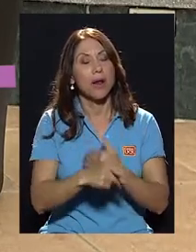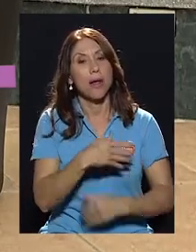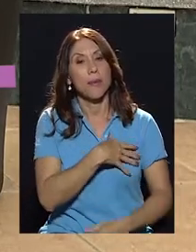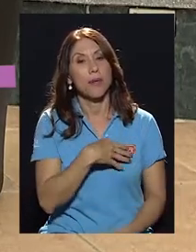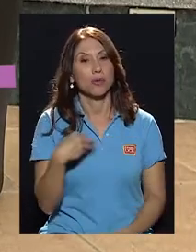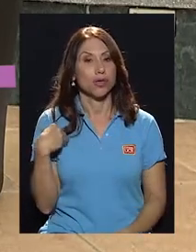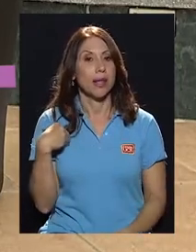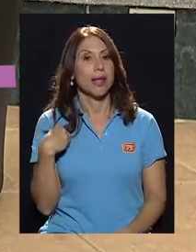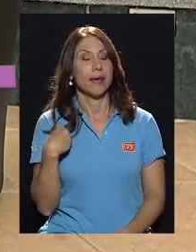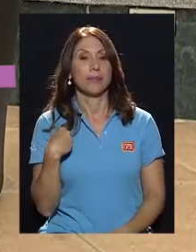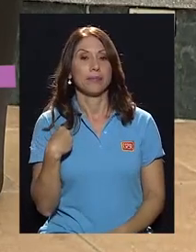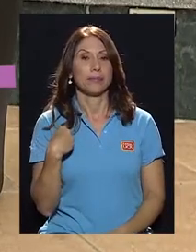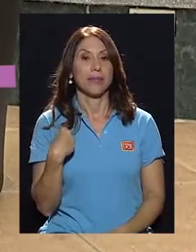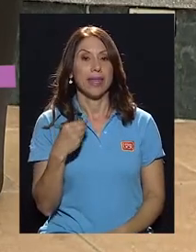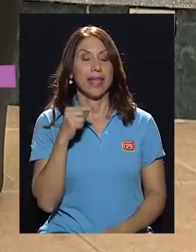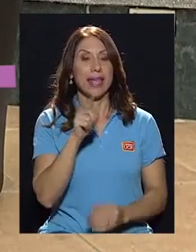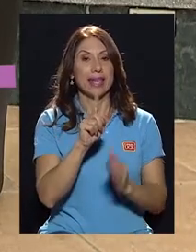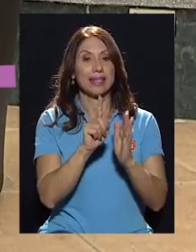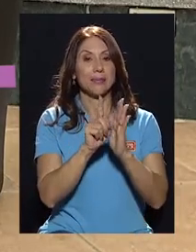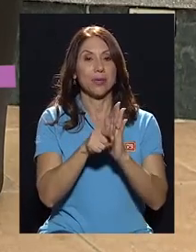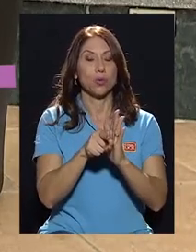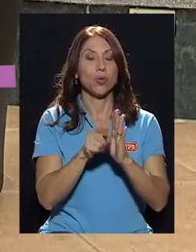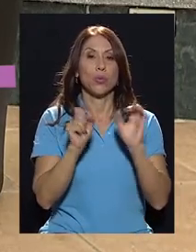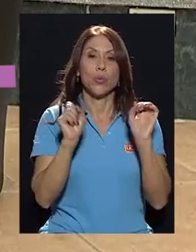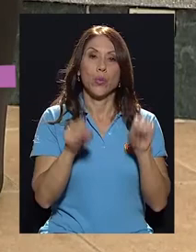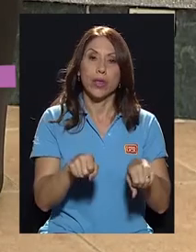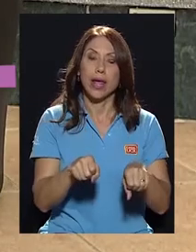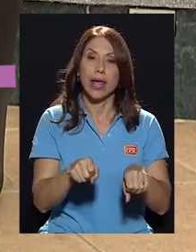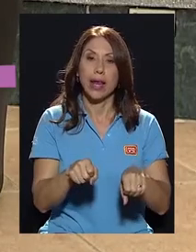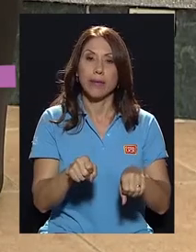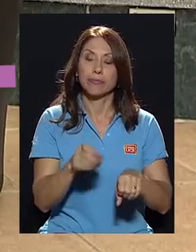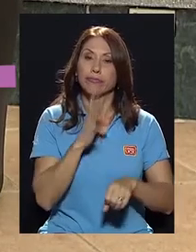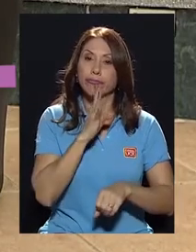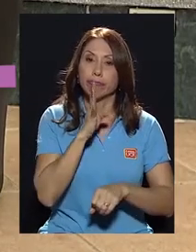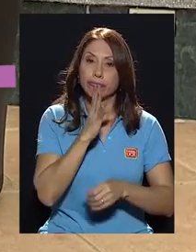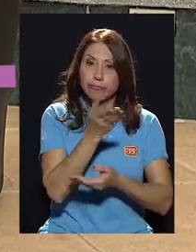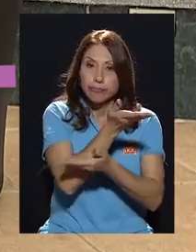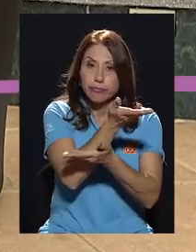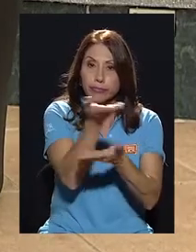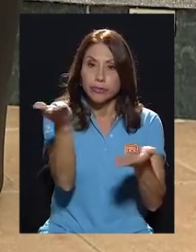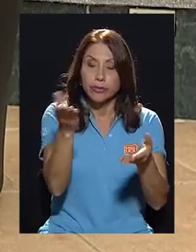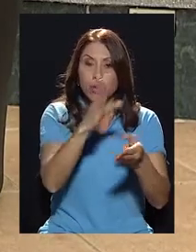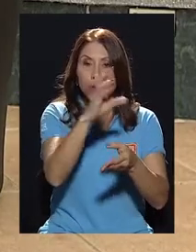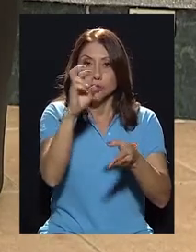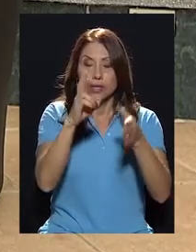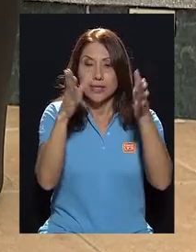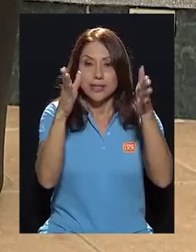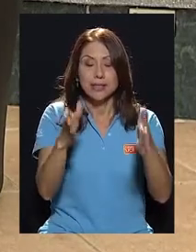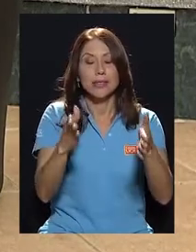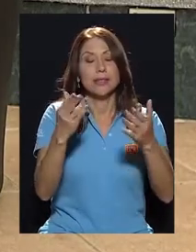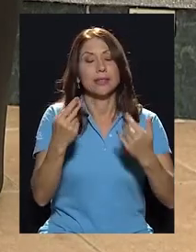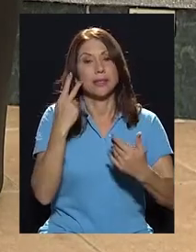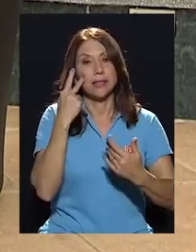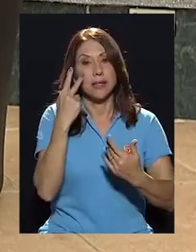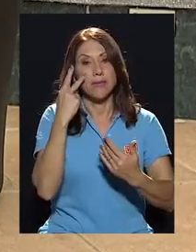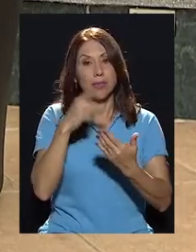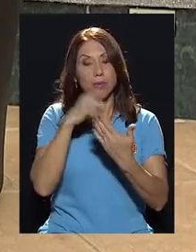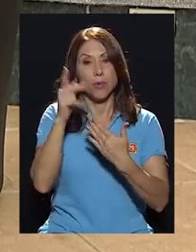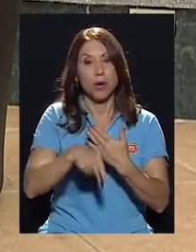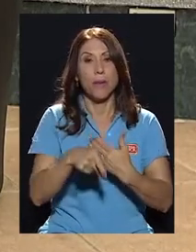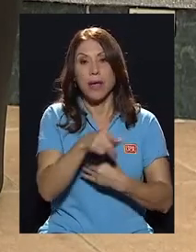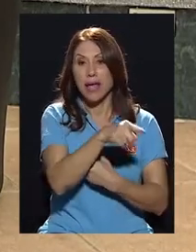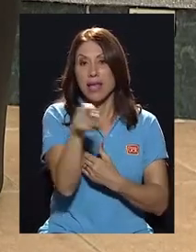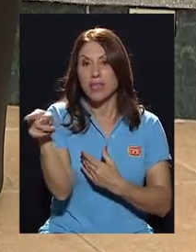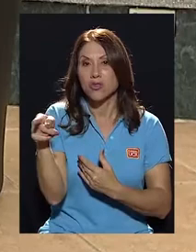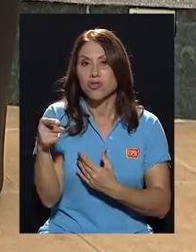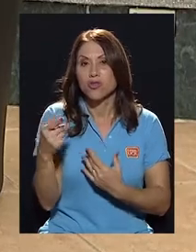que en este minuto pudiera dirigirse a los costarricenses que nos están mirando sobre qué deberían